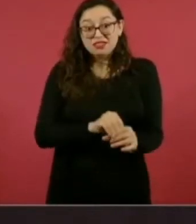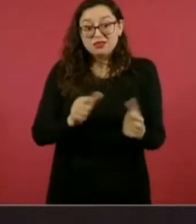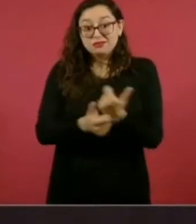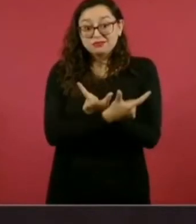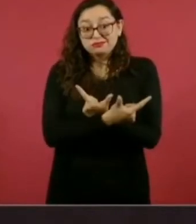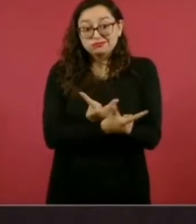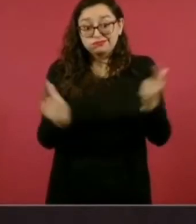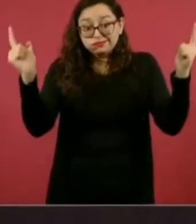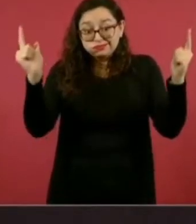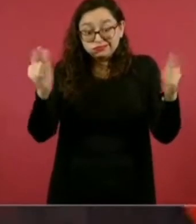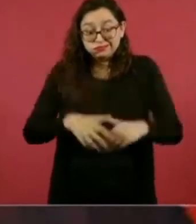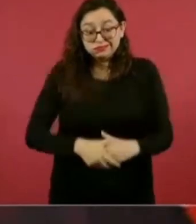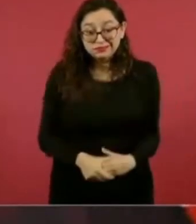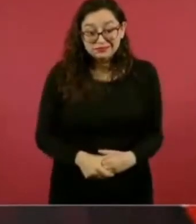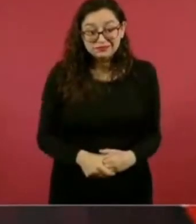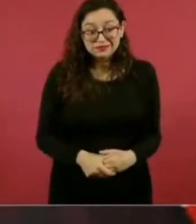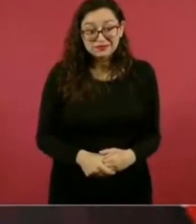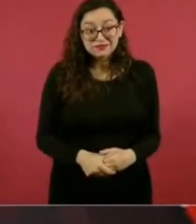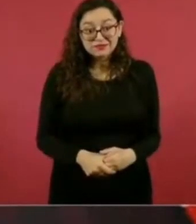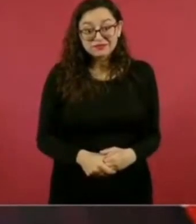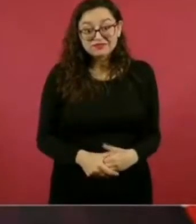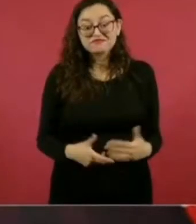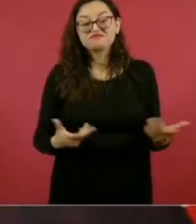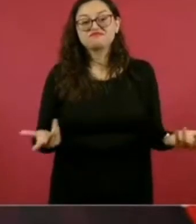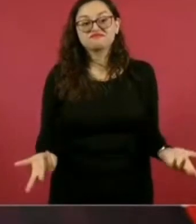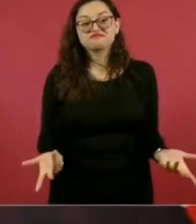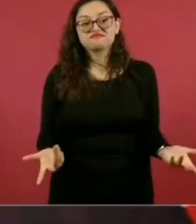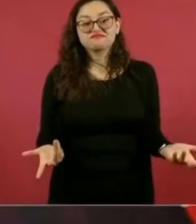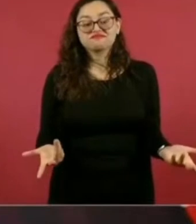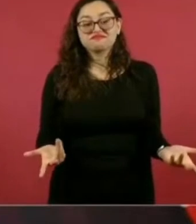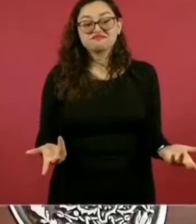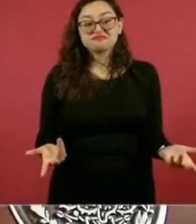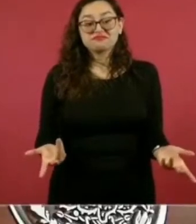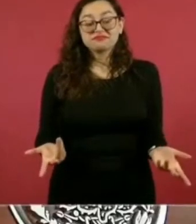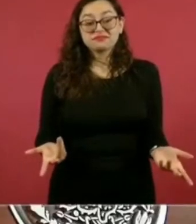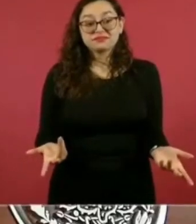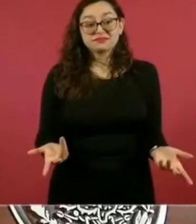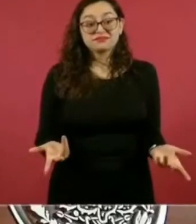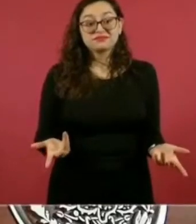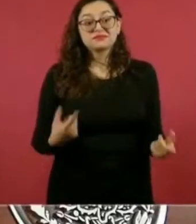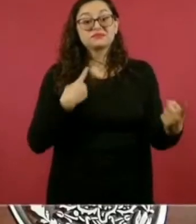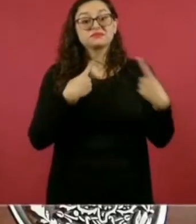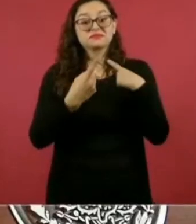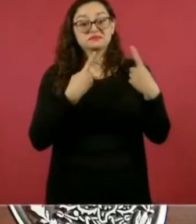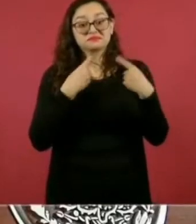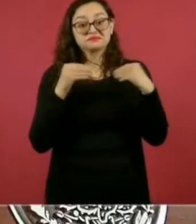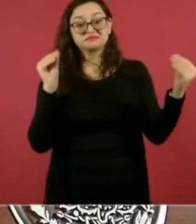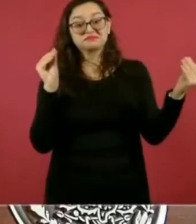porque les ganamos el debate y les ganamos